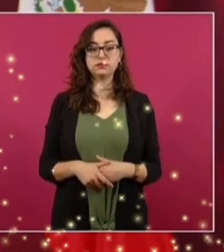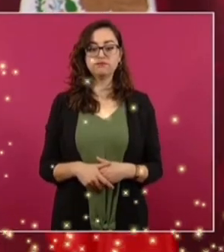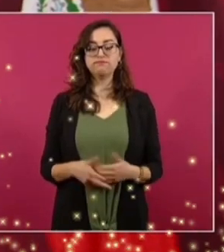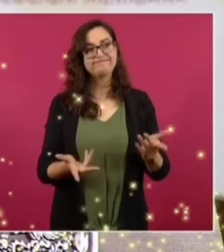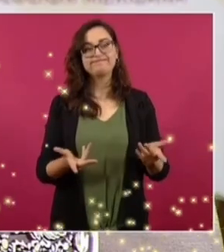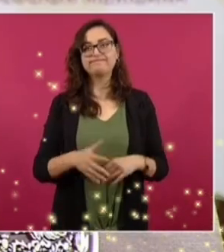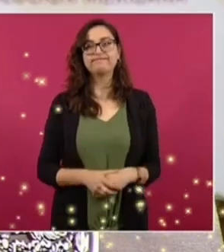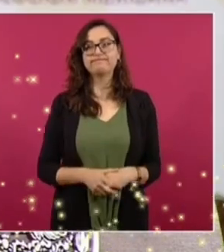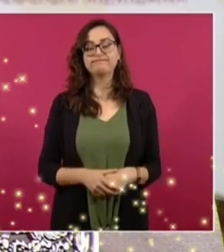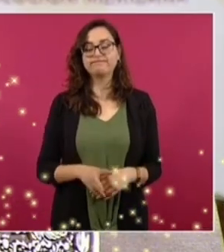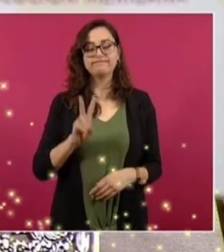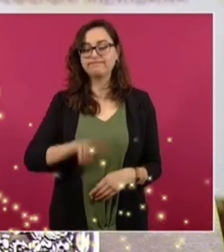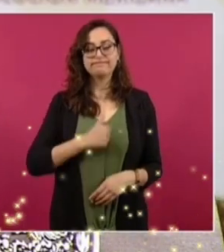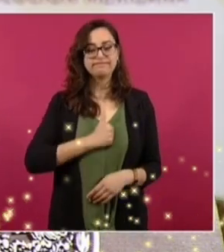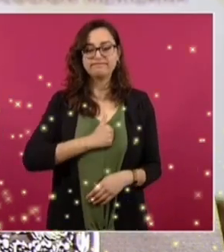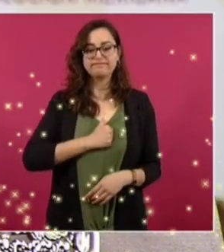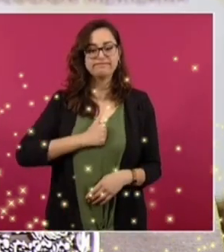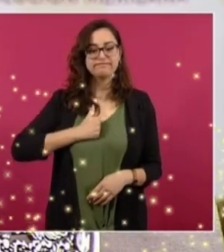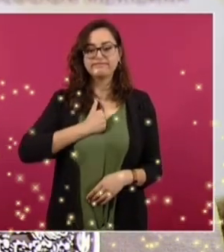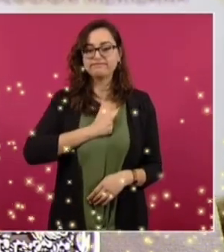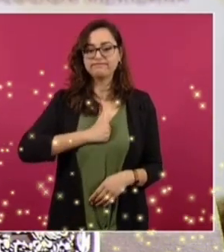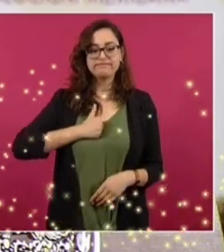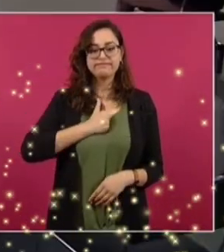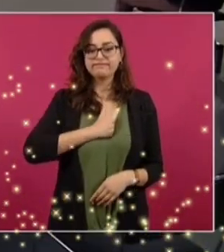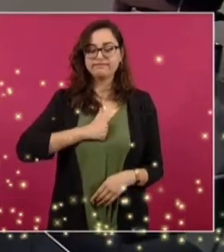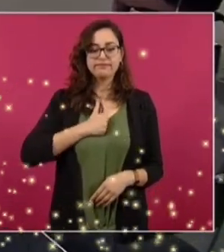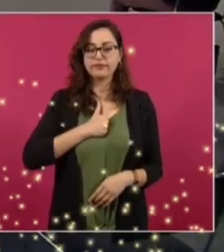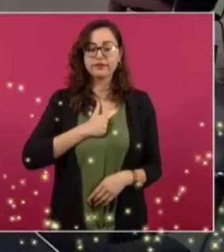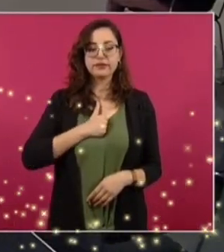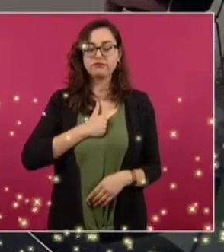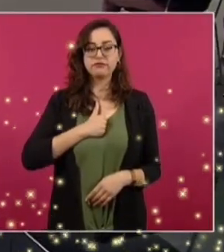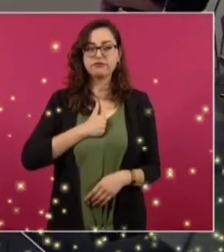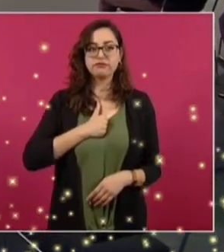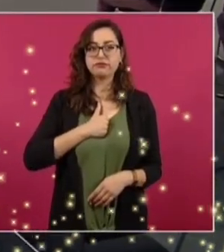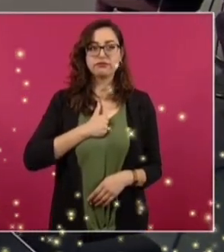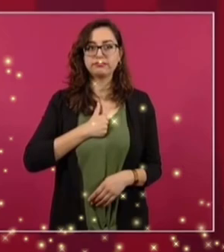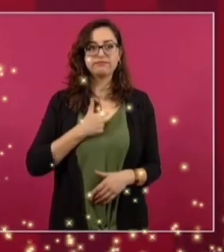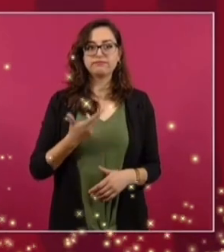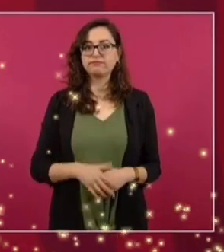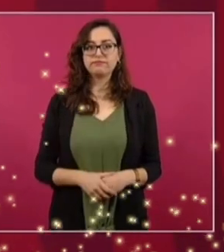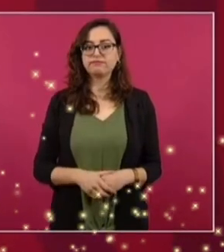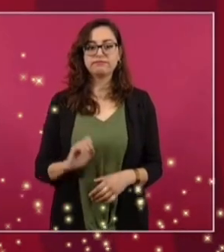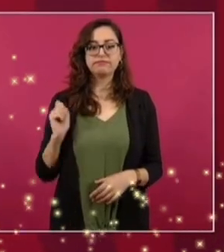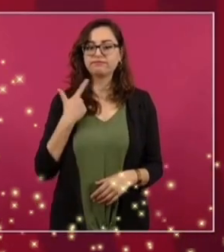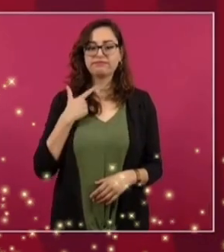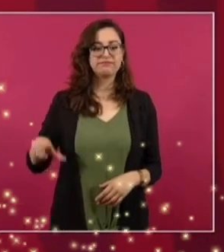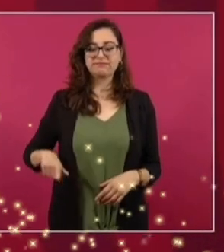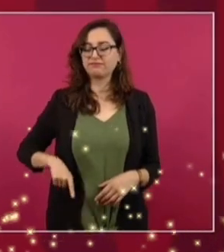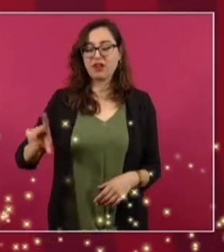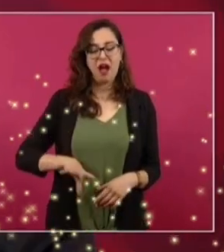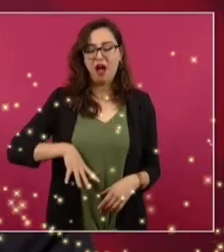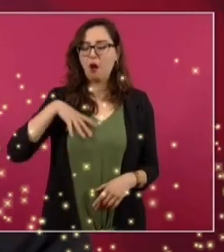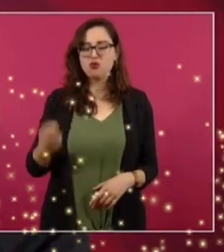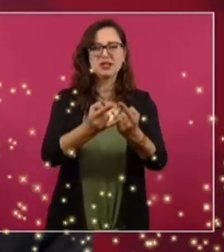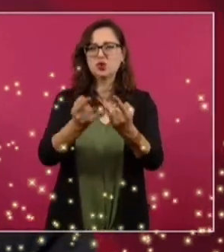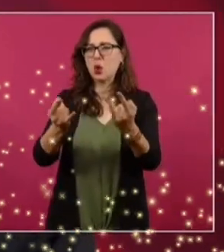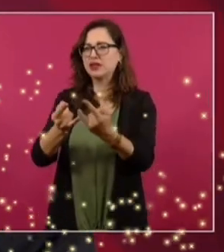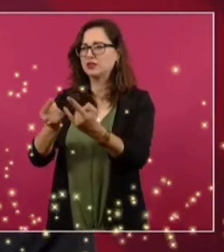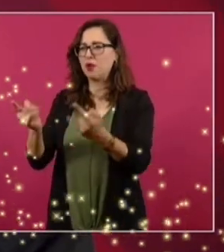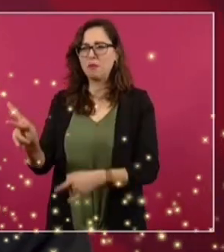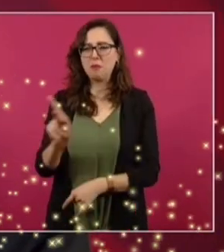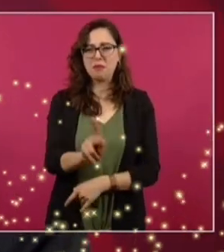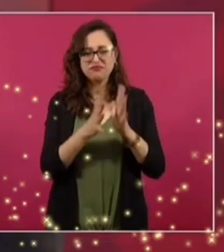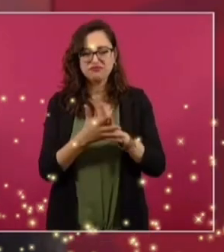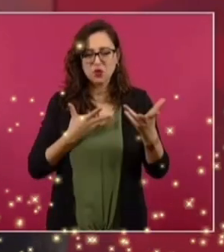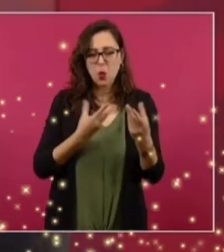de estos casos lamentables de abuso de autoridad, de mal gobierno, de